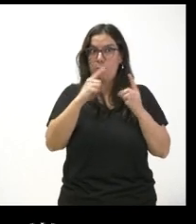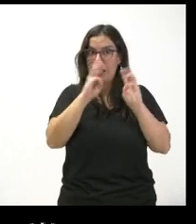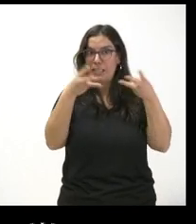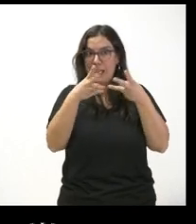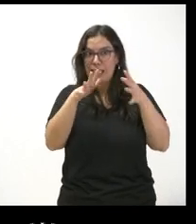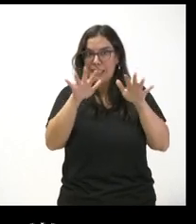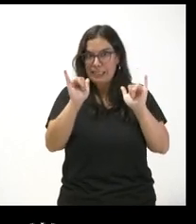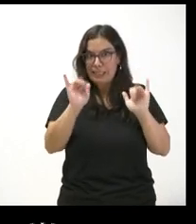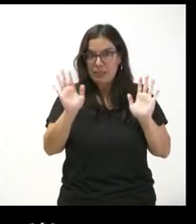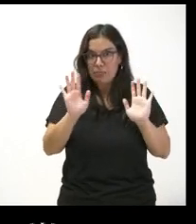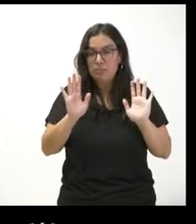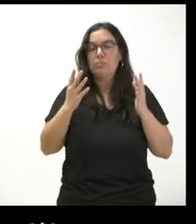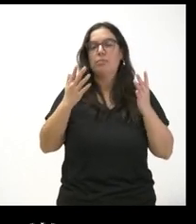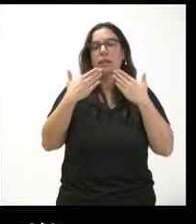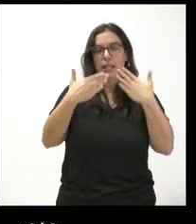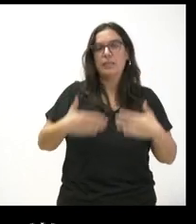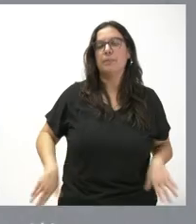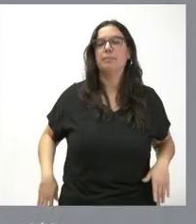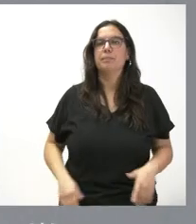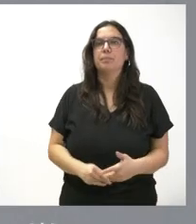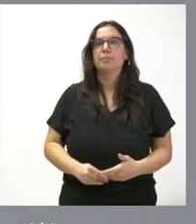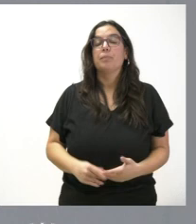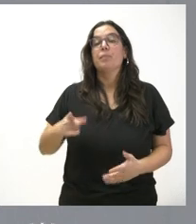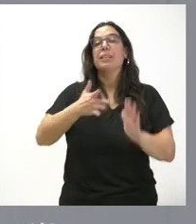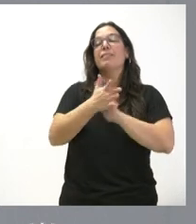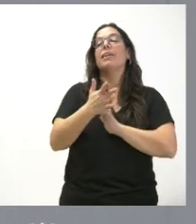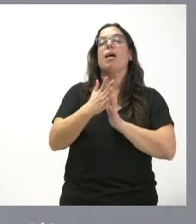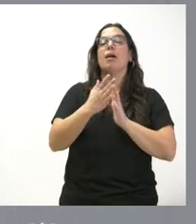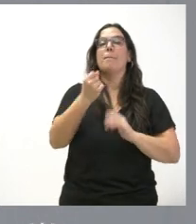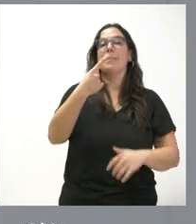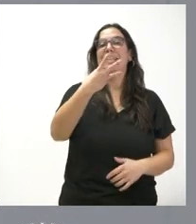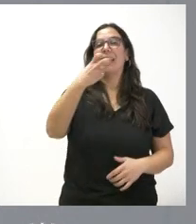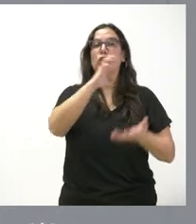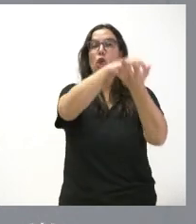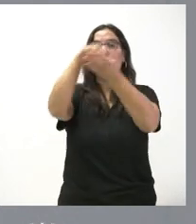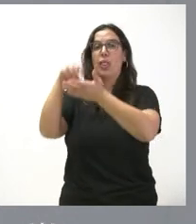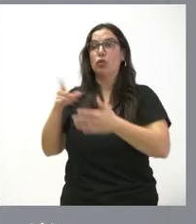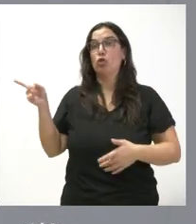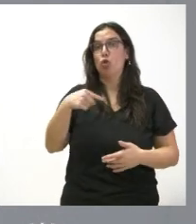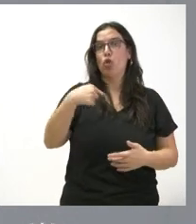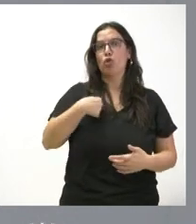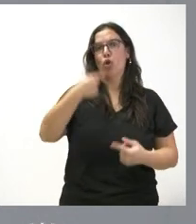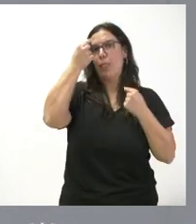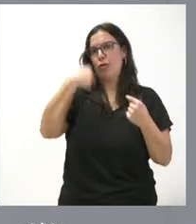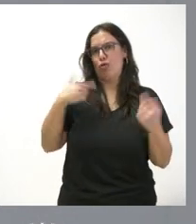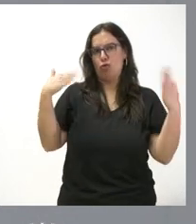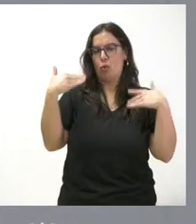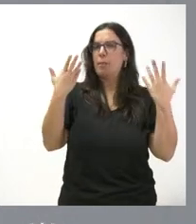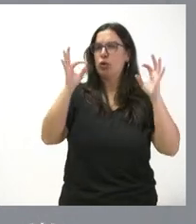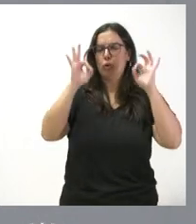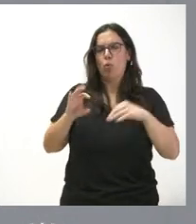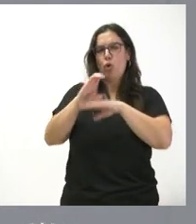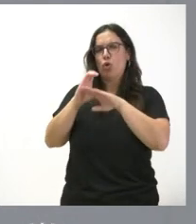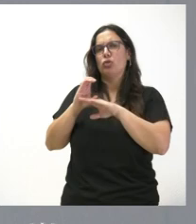conectividad mayor gracias pues hablamos de 1300 centros yo no tengo el dato de todos ellos pero sin lugar a dudas a través de la consejería les podemos